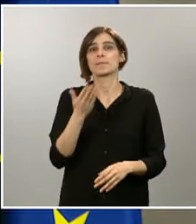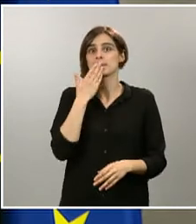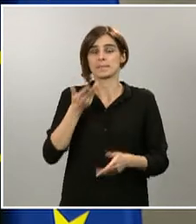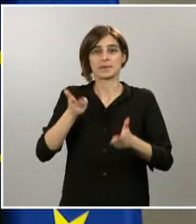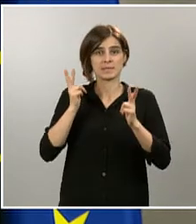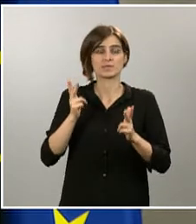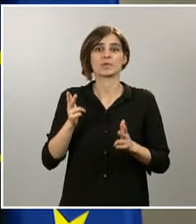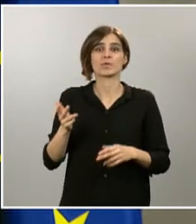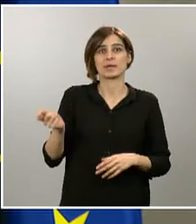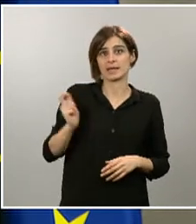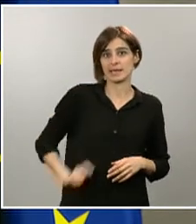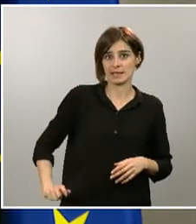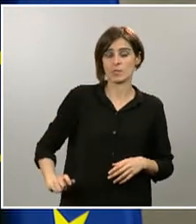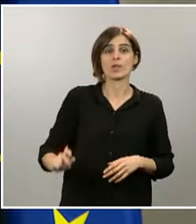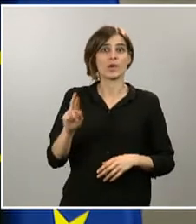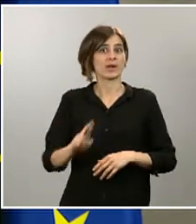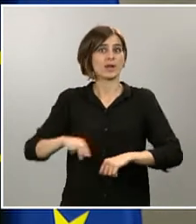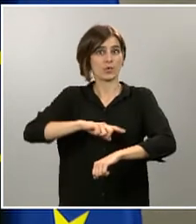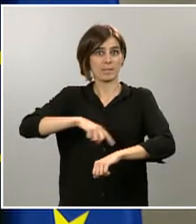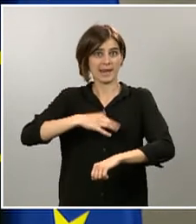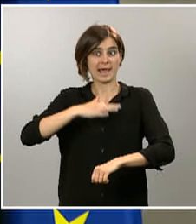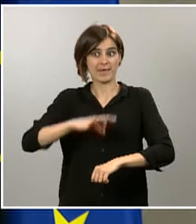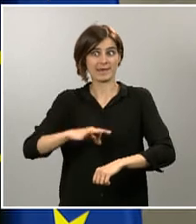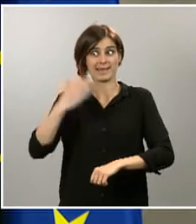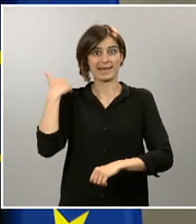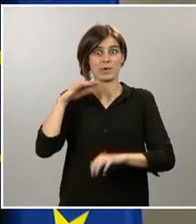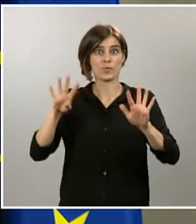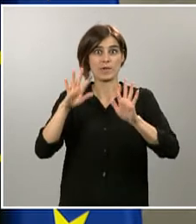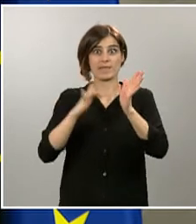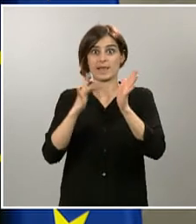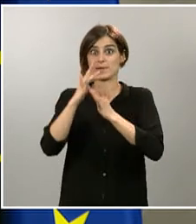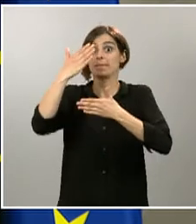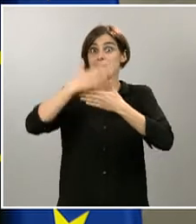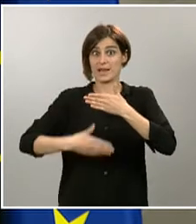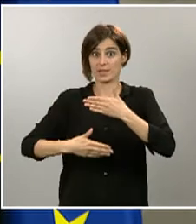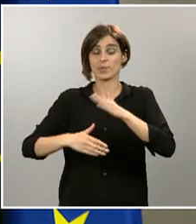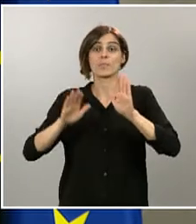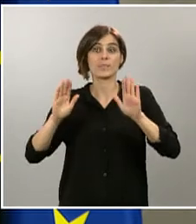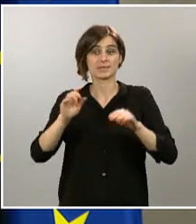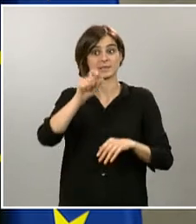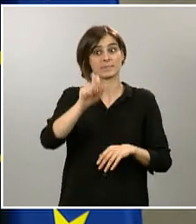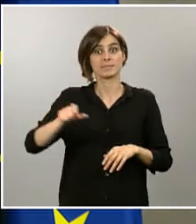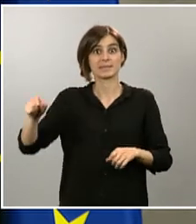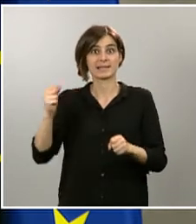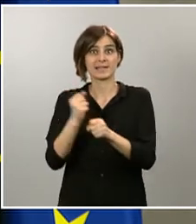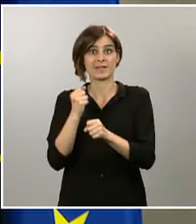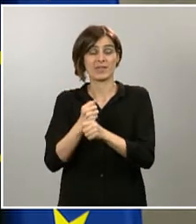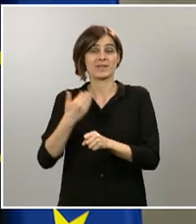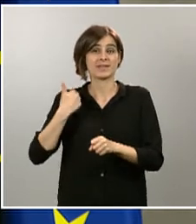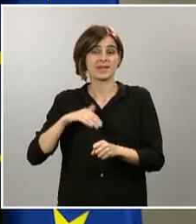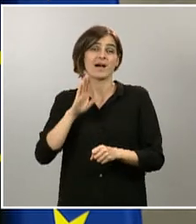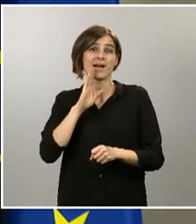saben, venció el 9 de abril. Los ciudadanos que, gracias a que venció este permiso obligatorio retribuido recuperado, podido